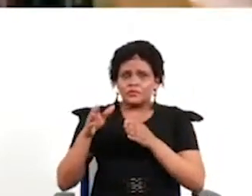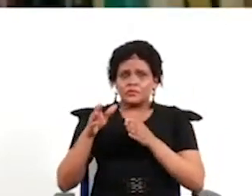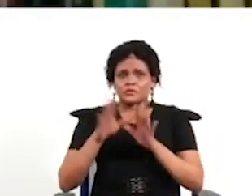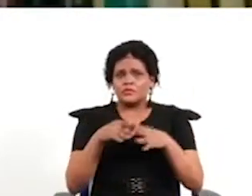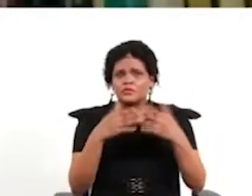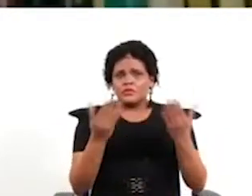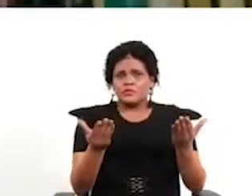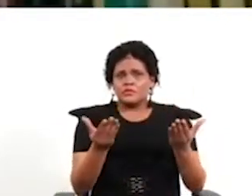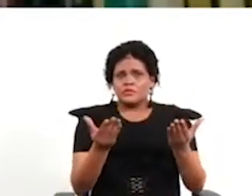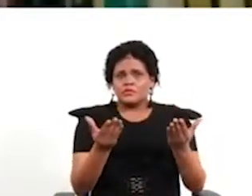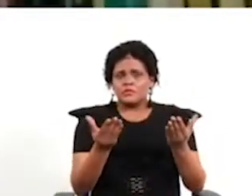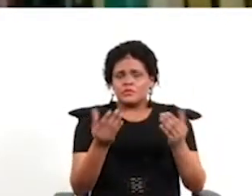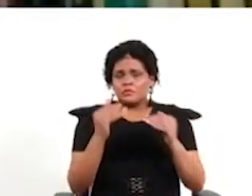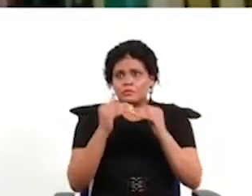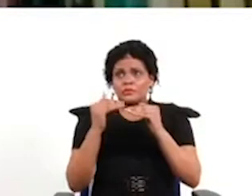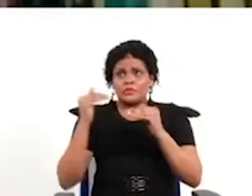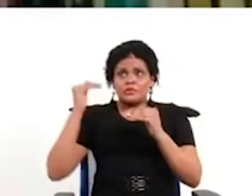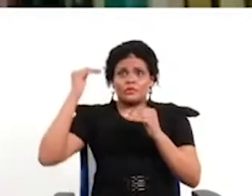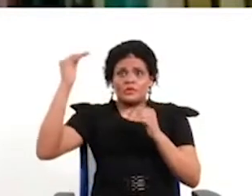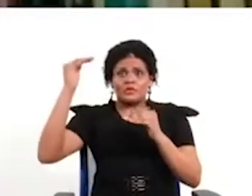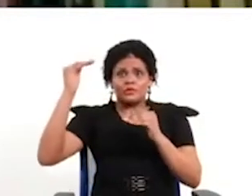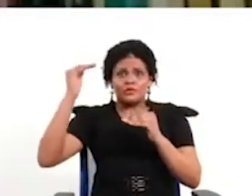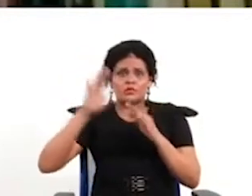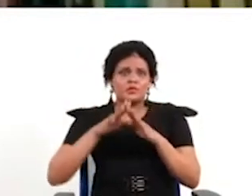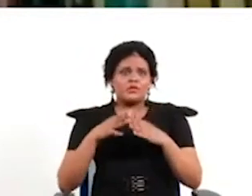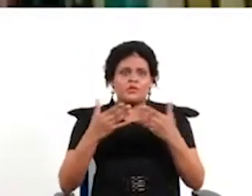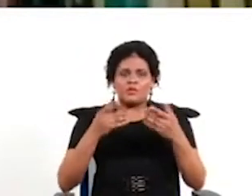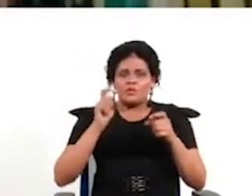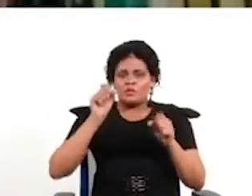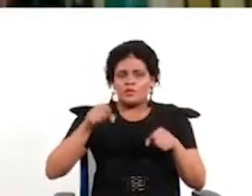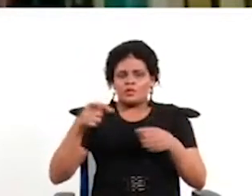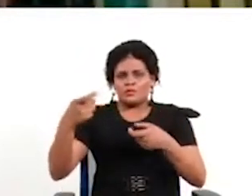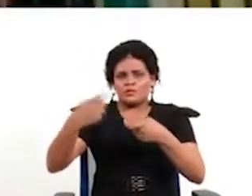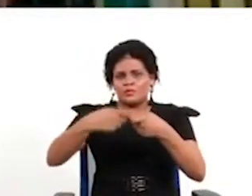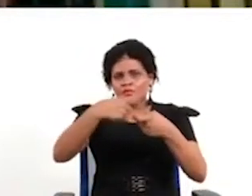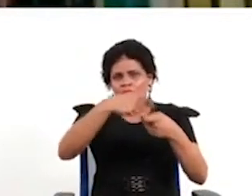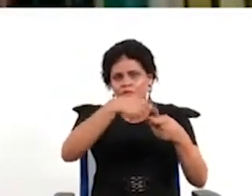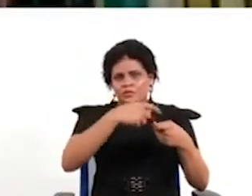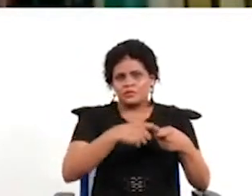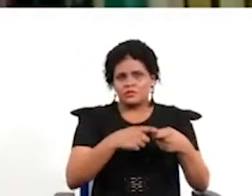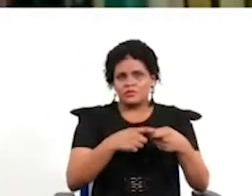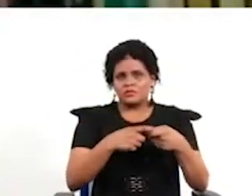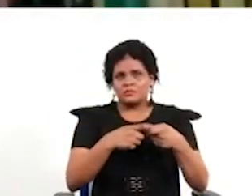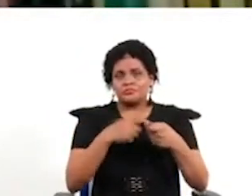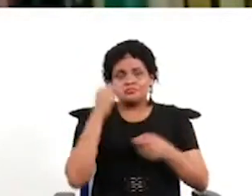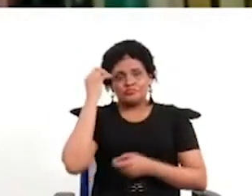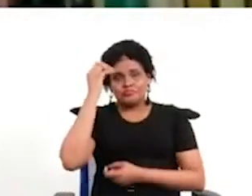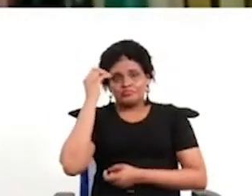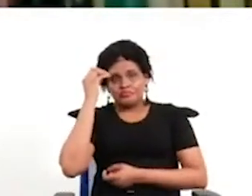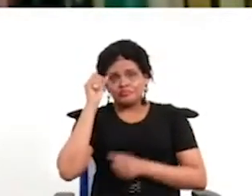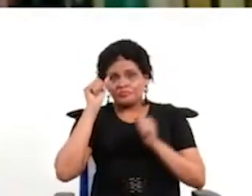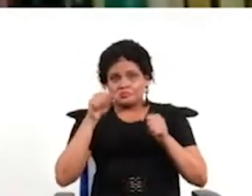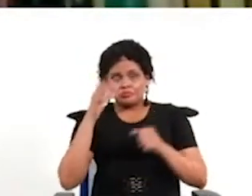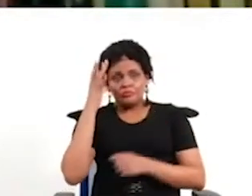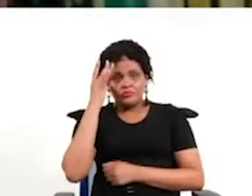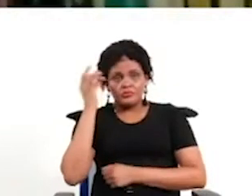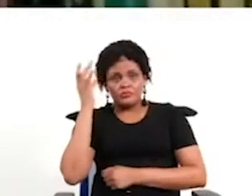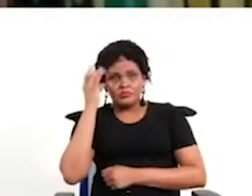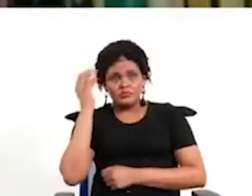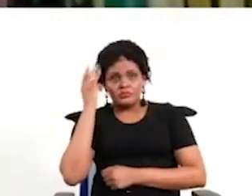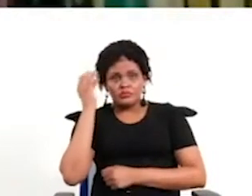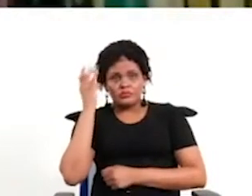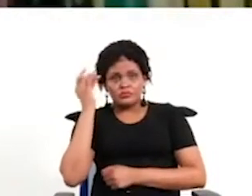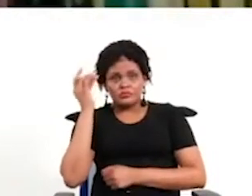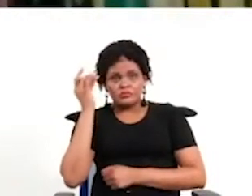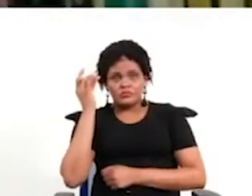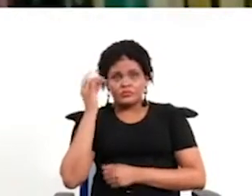y se pone un bloque tan grande también vuelve ficticia la participación ciudadana y en este sentido quizá la experiencia de Chile que